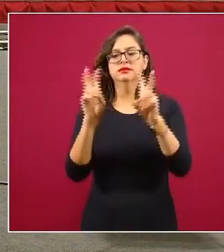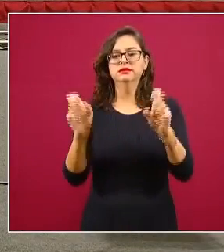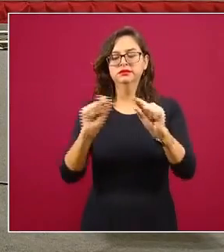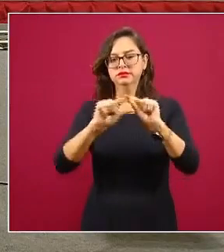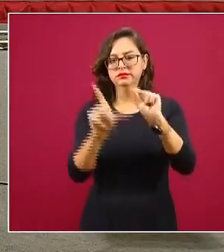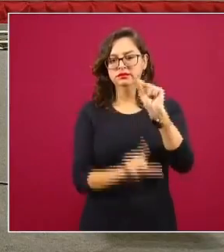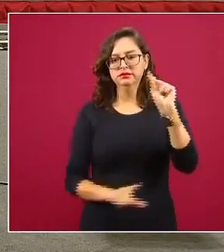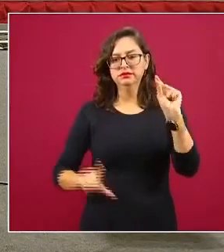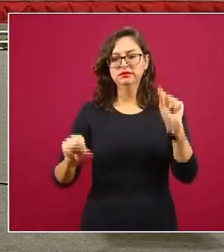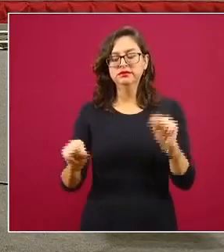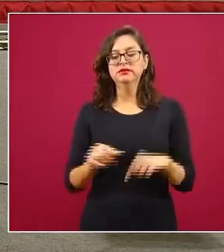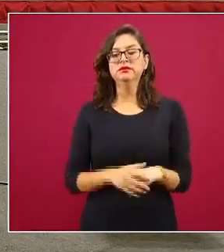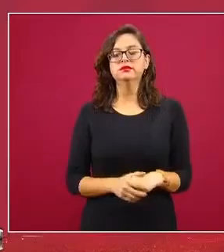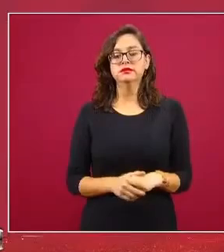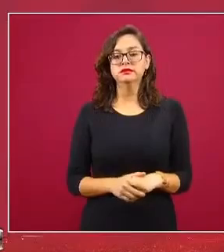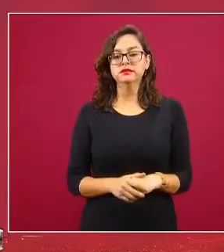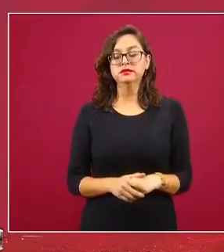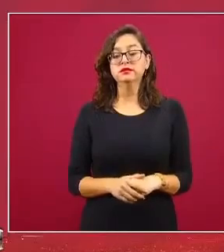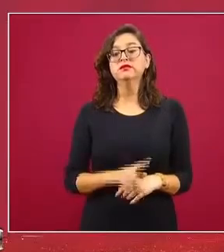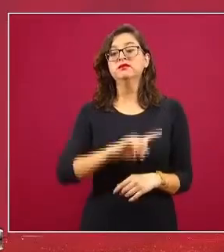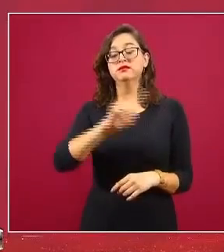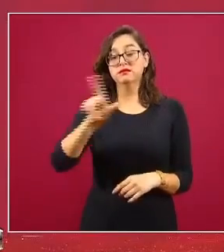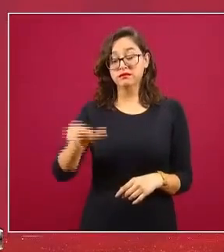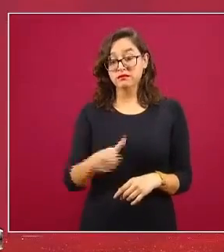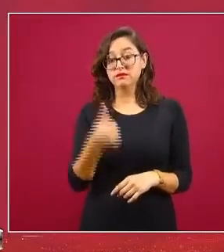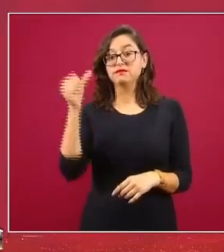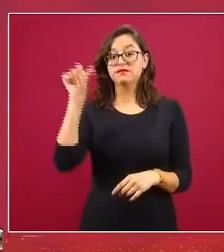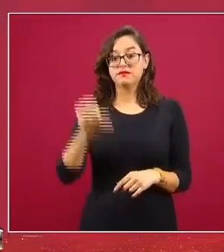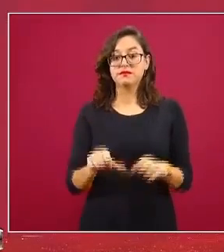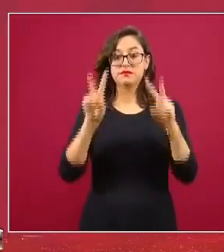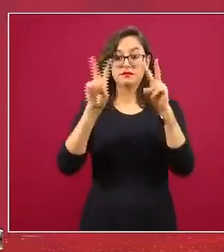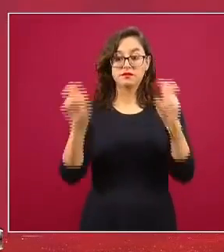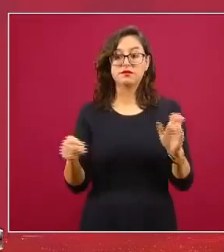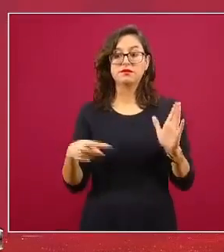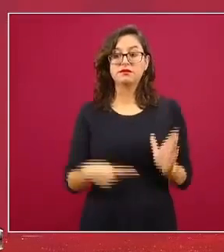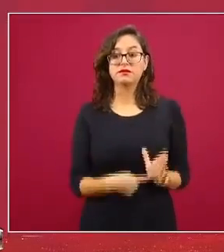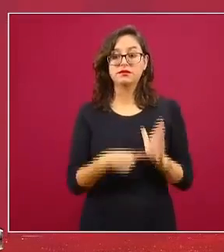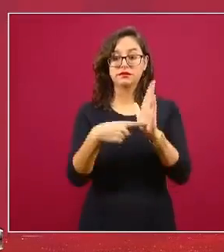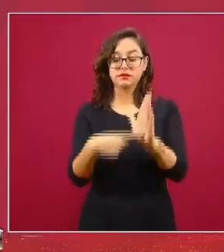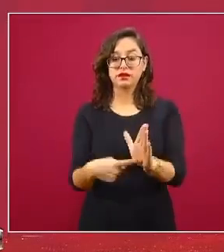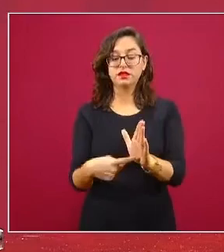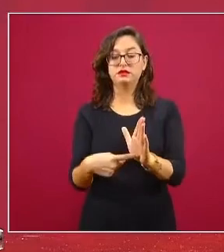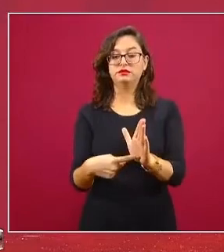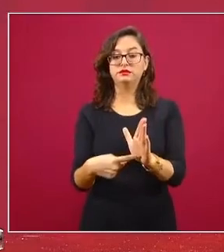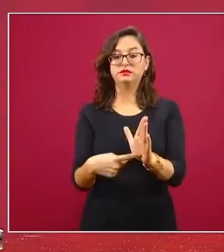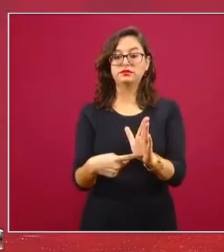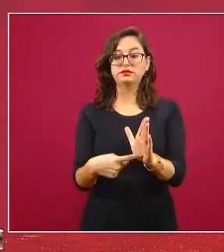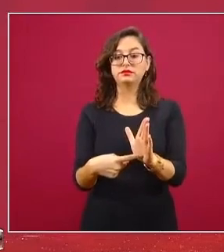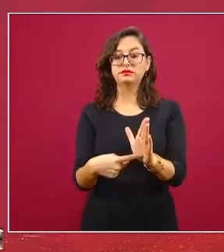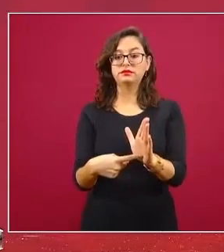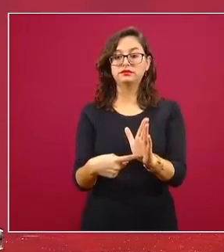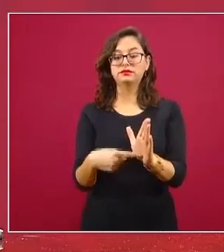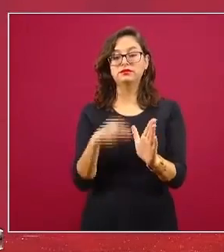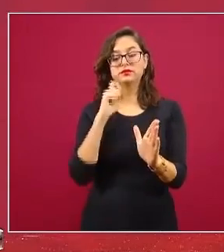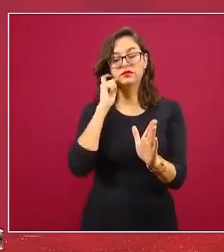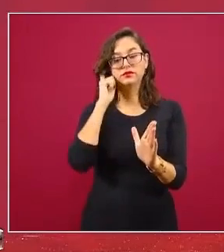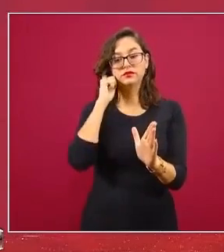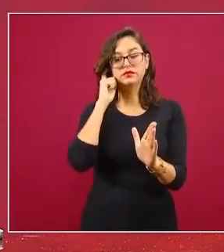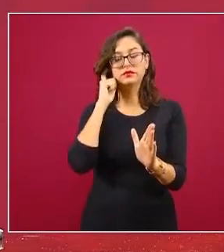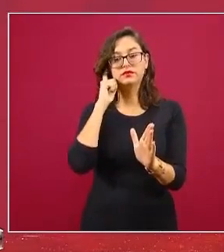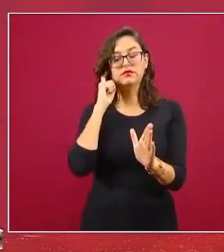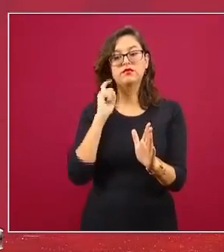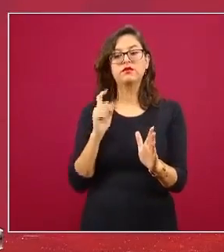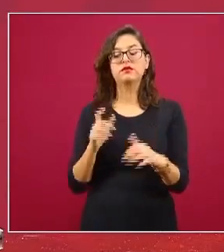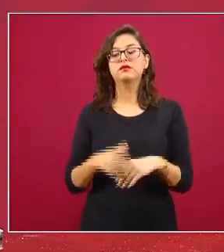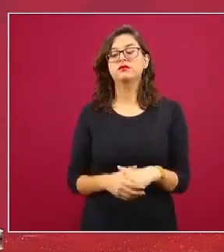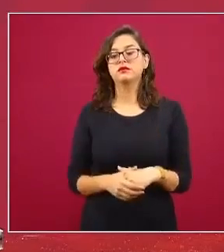nacional, porque el día de hoy vamos a presentar los primeros resultados sobre el análisis que hemos estado